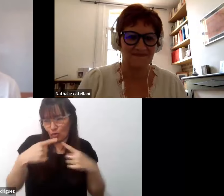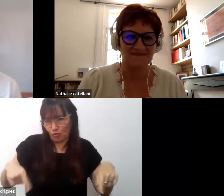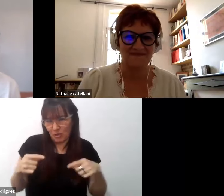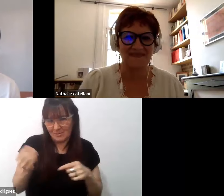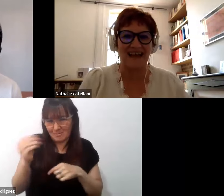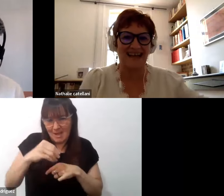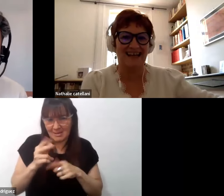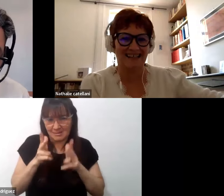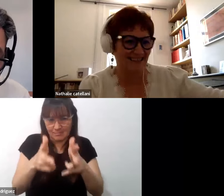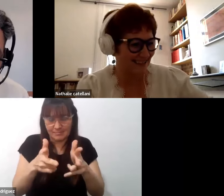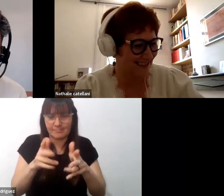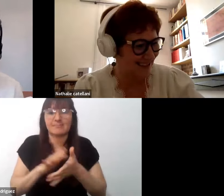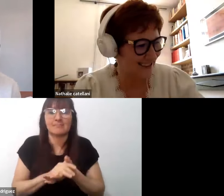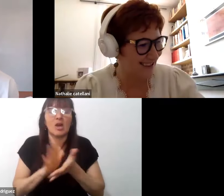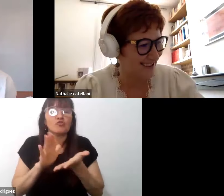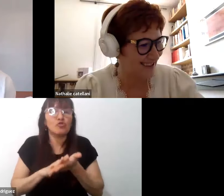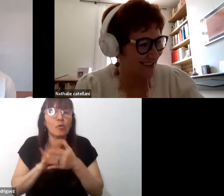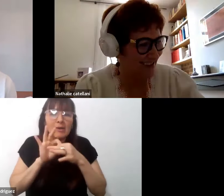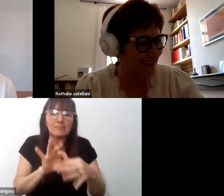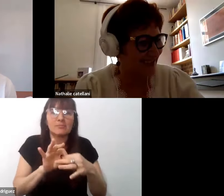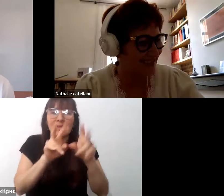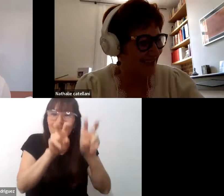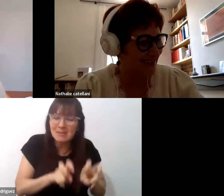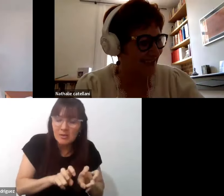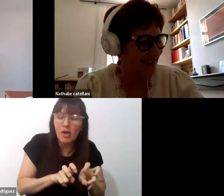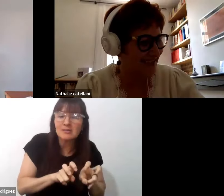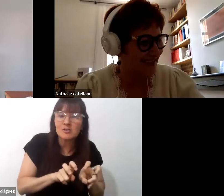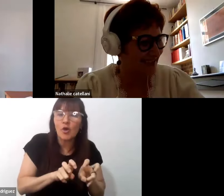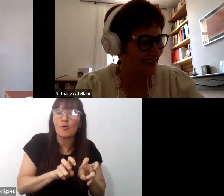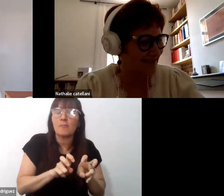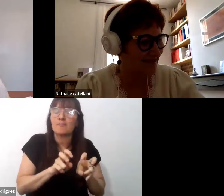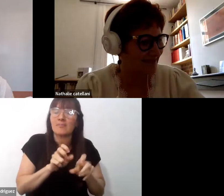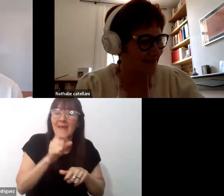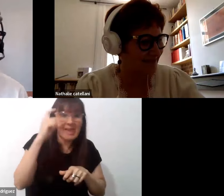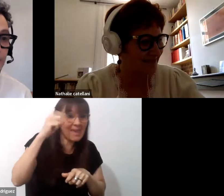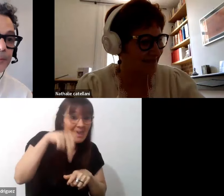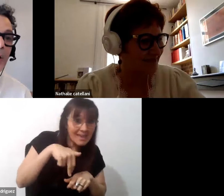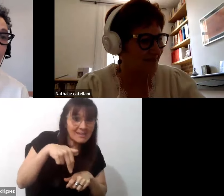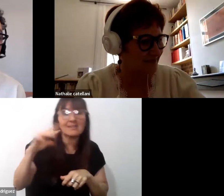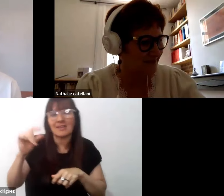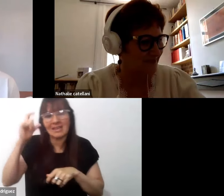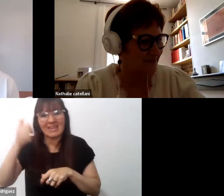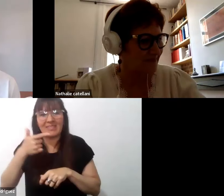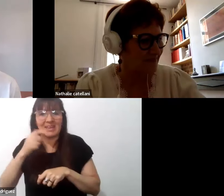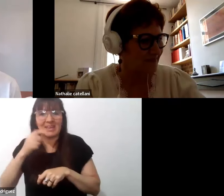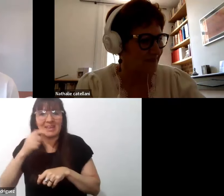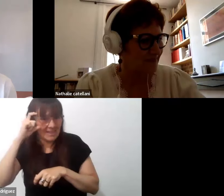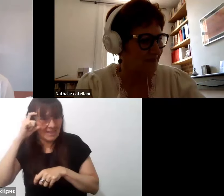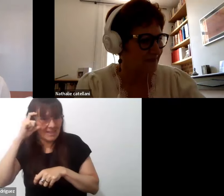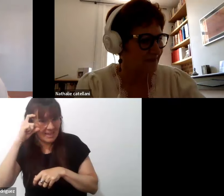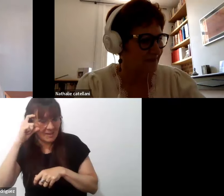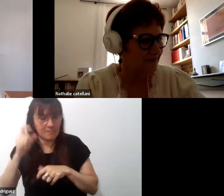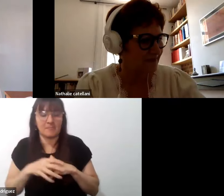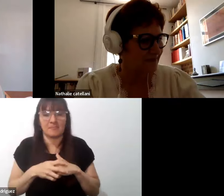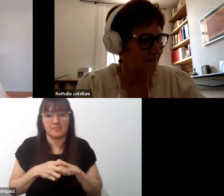que tienen que ver con investigar en y desde la educación. desde el